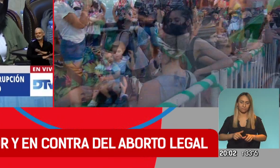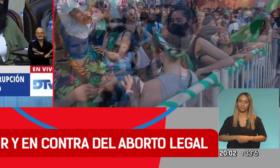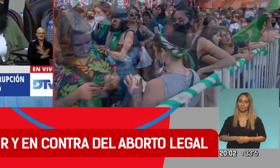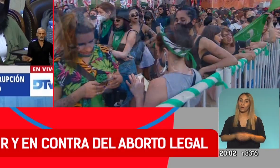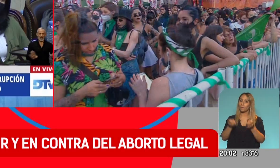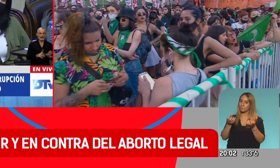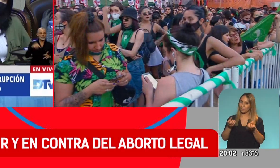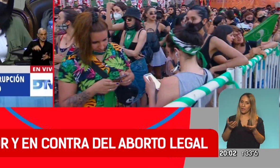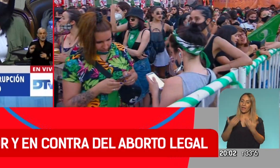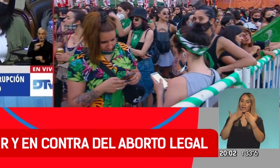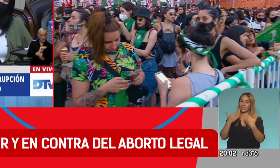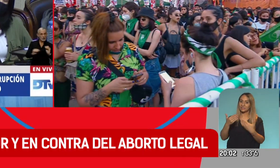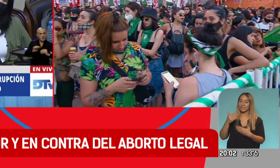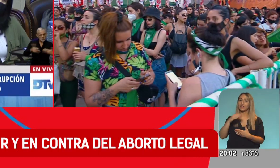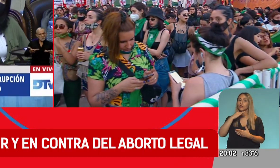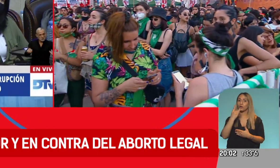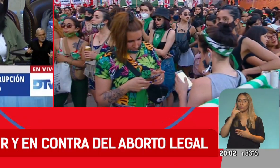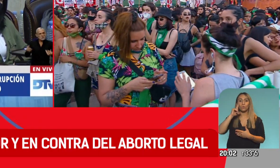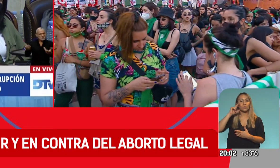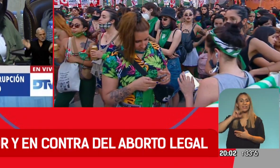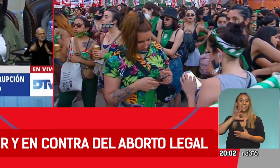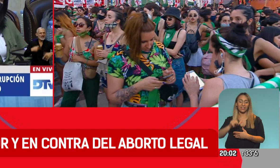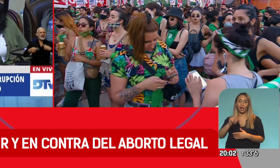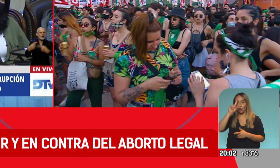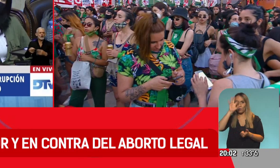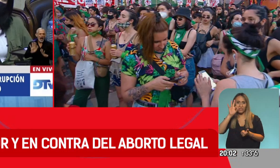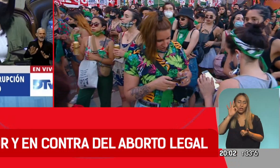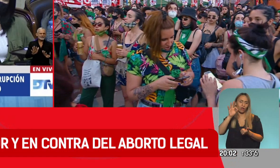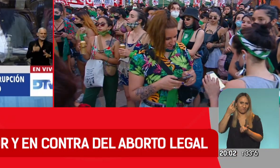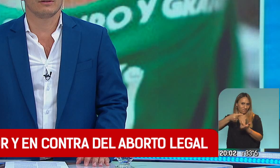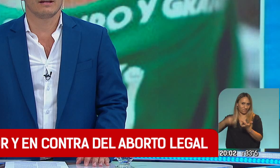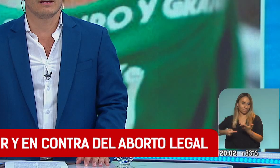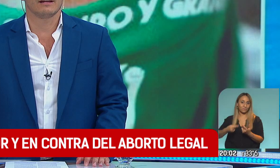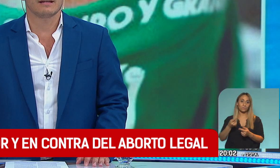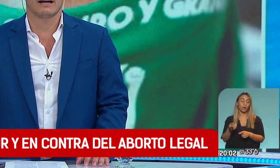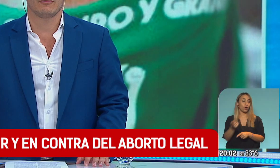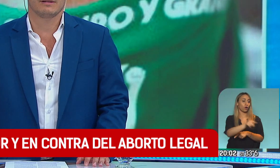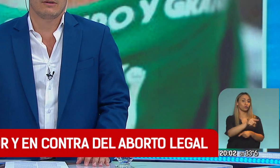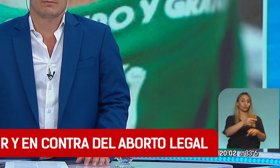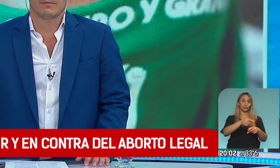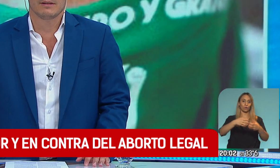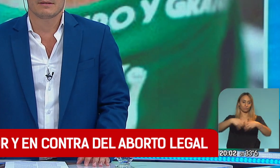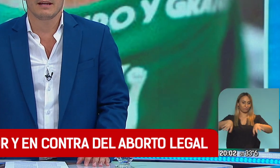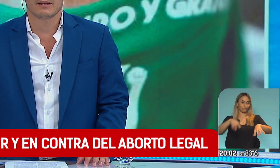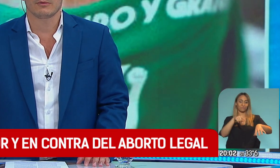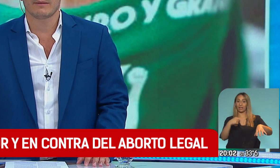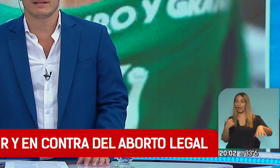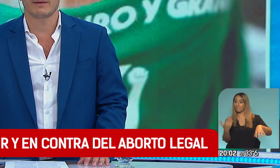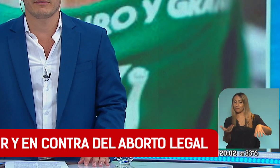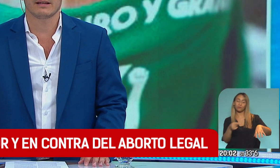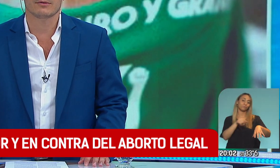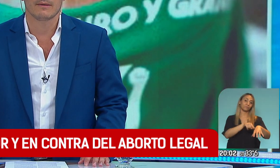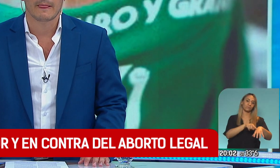Julieta. Espacio entonces para distintas opiniones. Así como estuvimos del otro lado en la plaza donde se ha movilizado. Y sigue